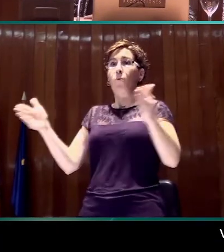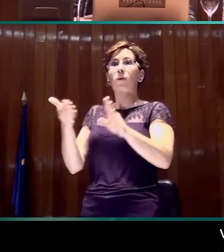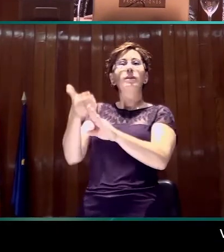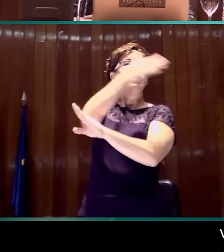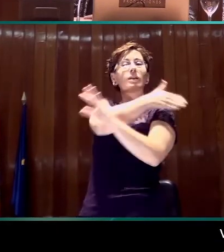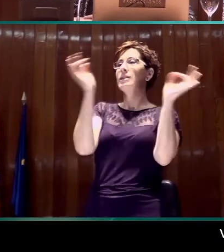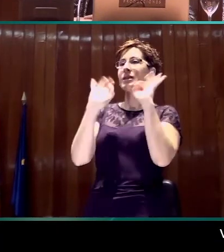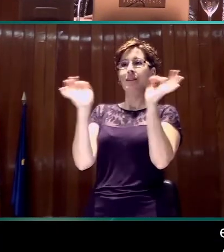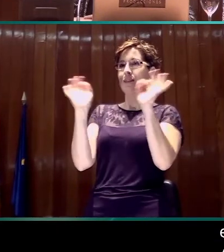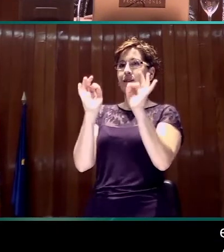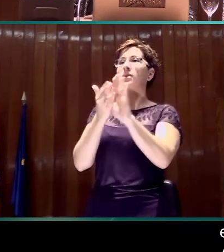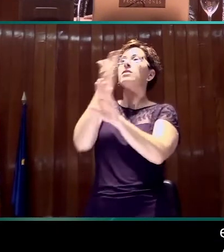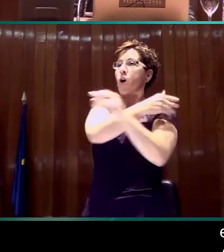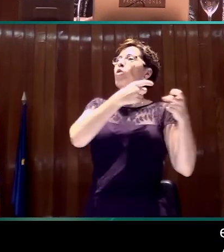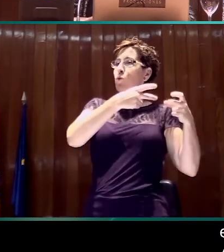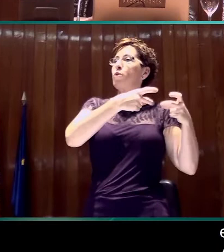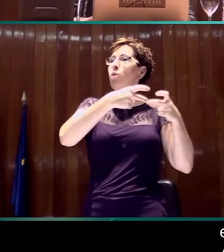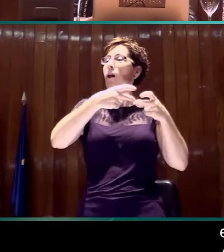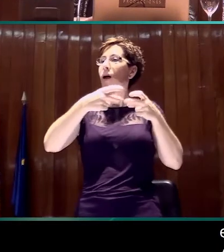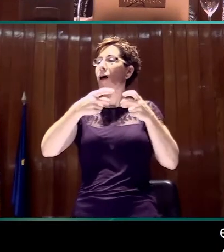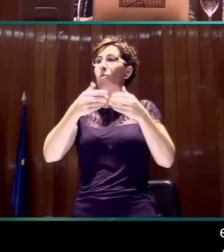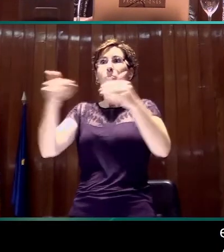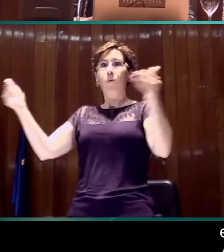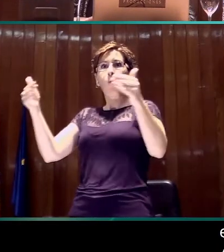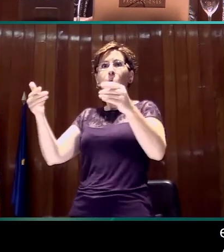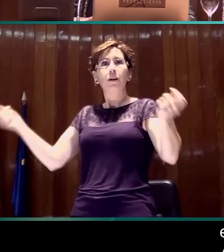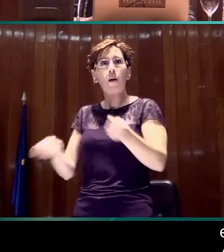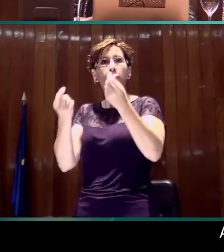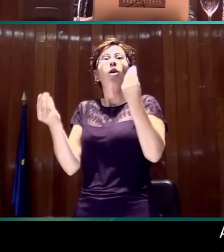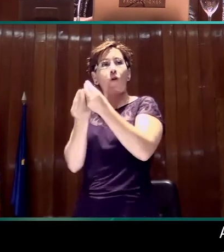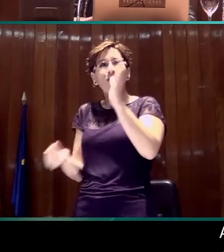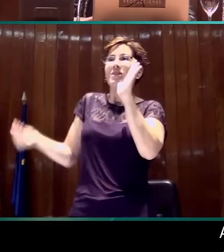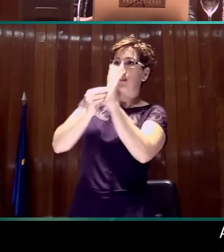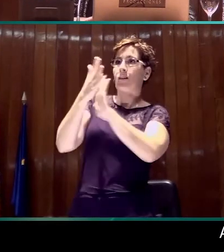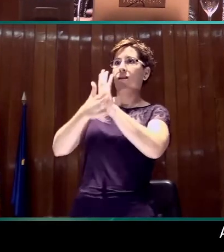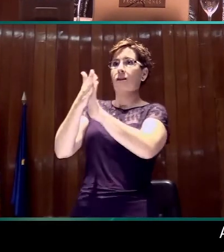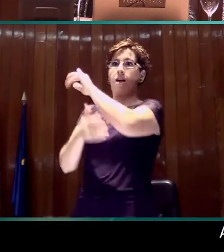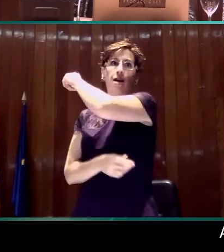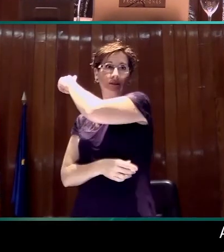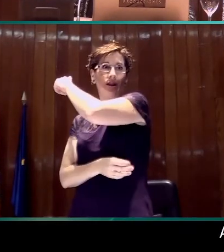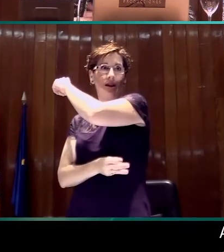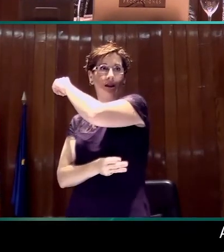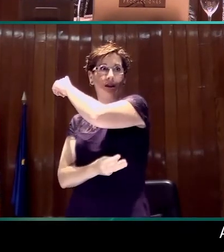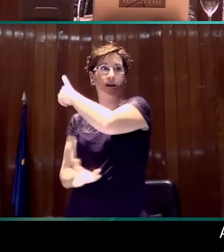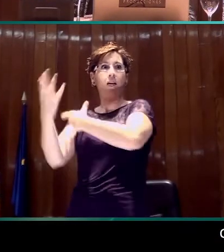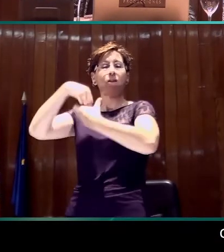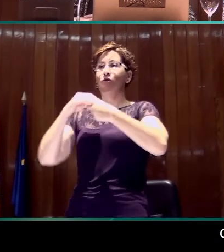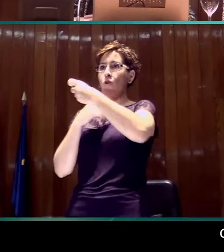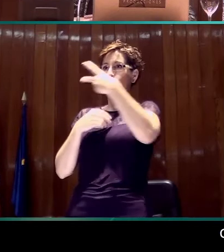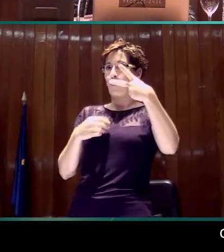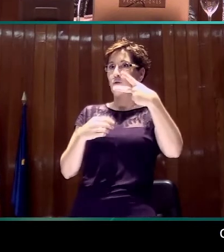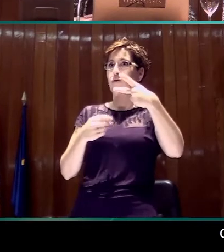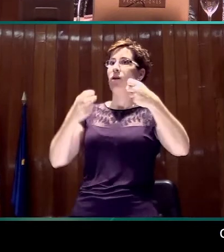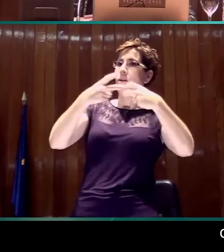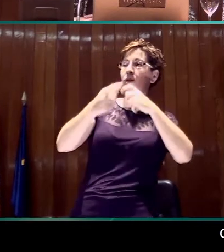incorporado el subtitulado y esta fue la primera campaña que incorporó los dos sistemas de traducción audiovisual.